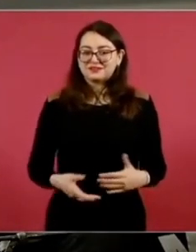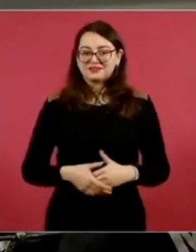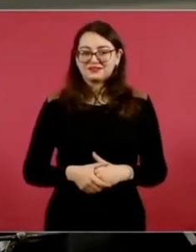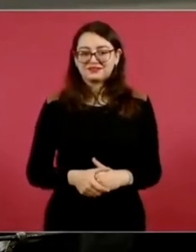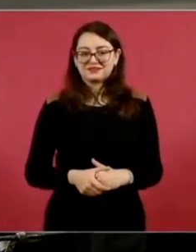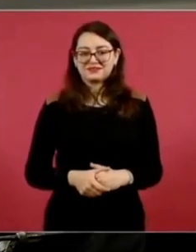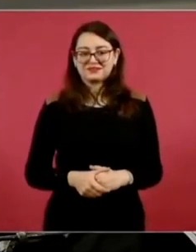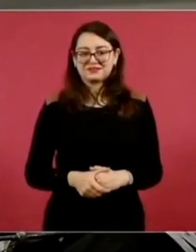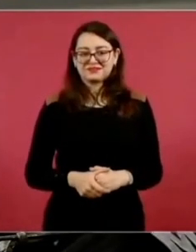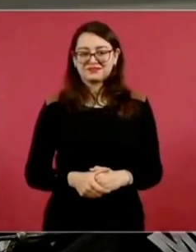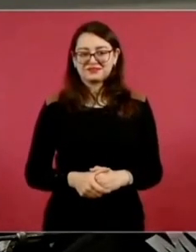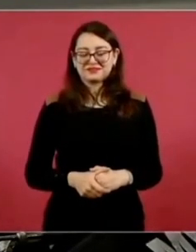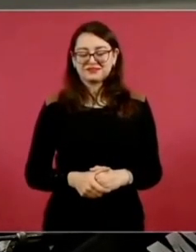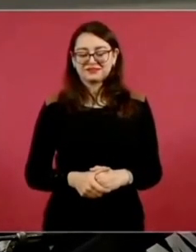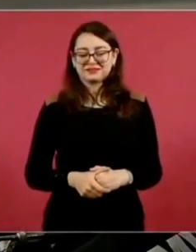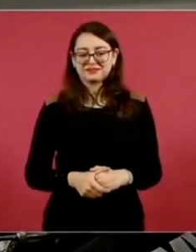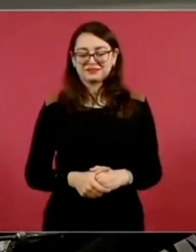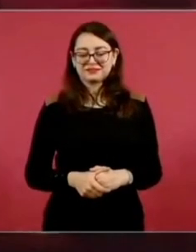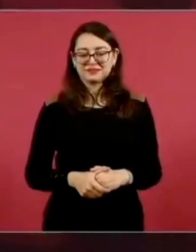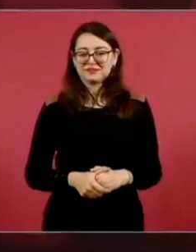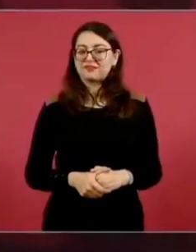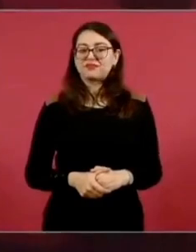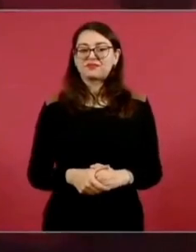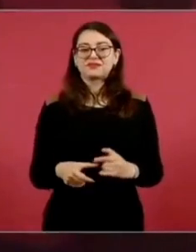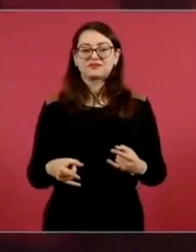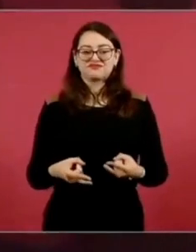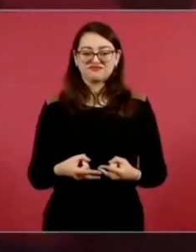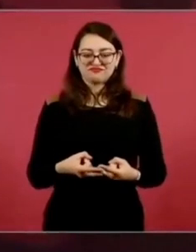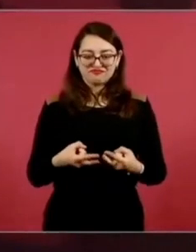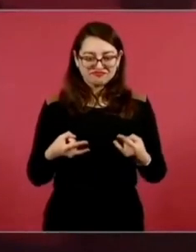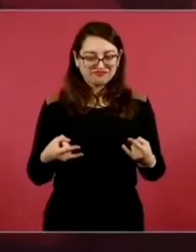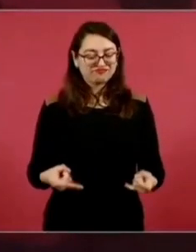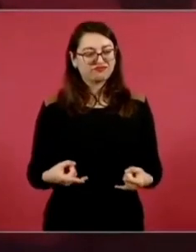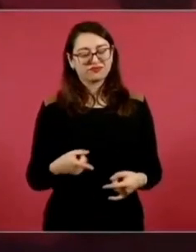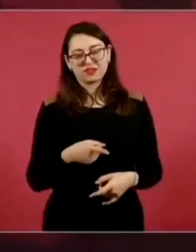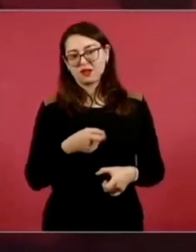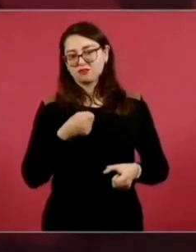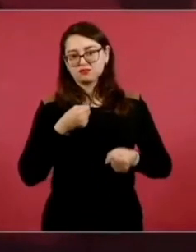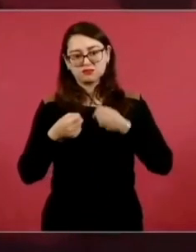es historia del periodismo.